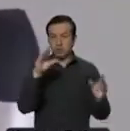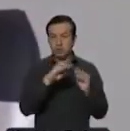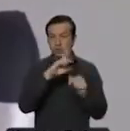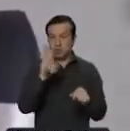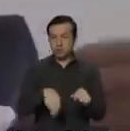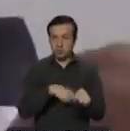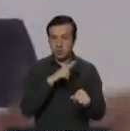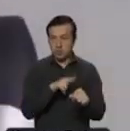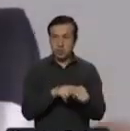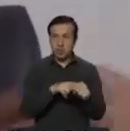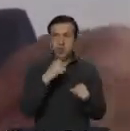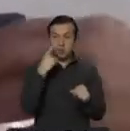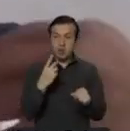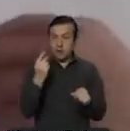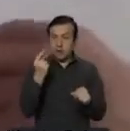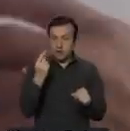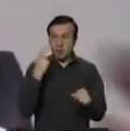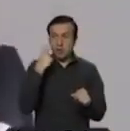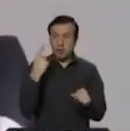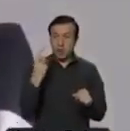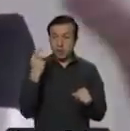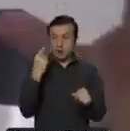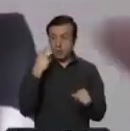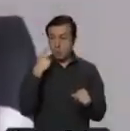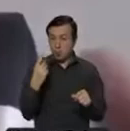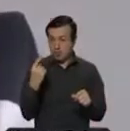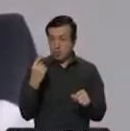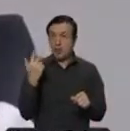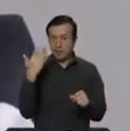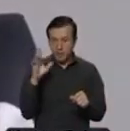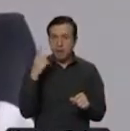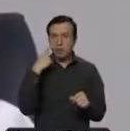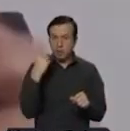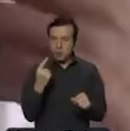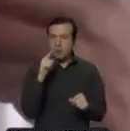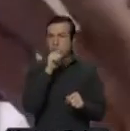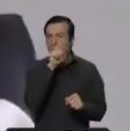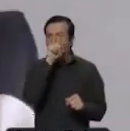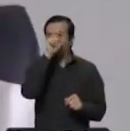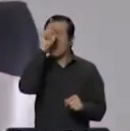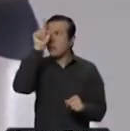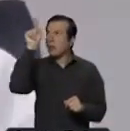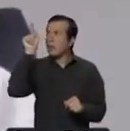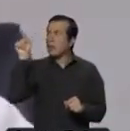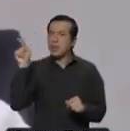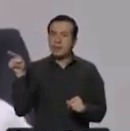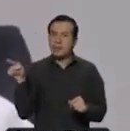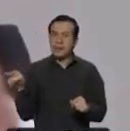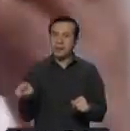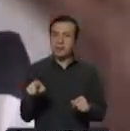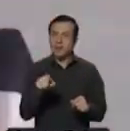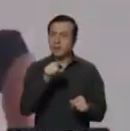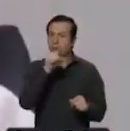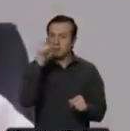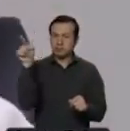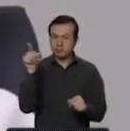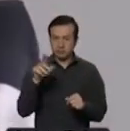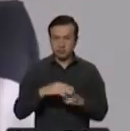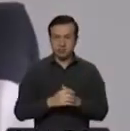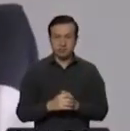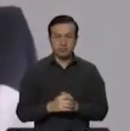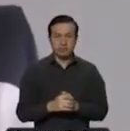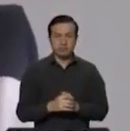el número de pruebas rápidas que también se han tomado y se registran.